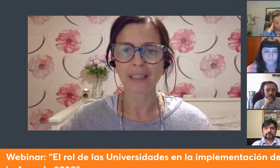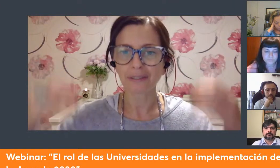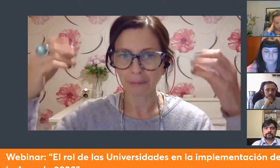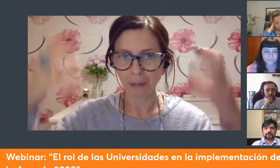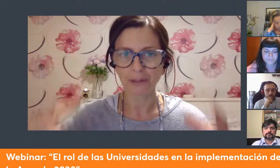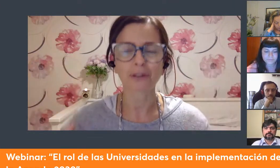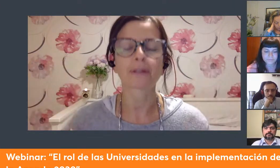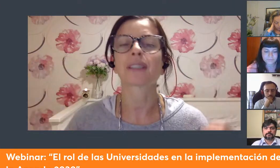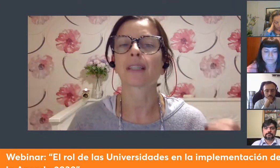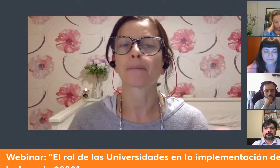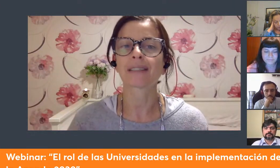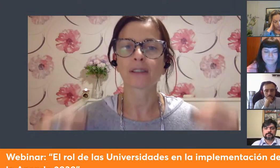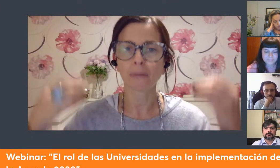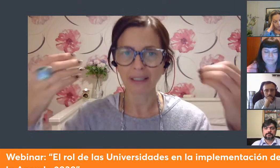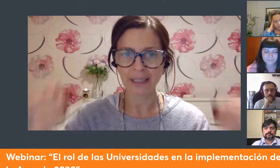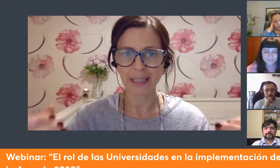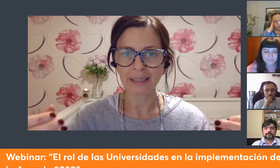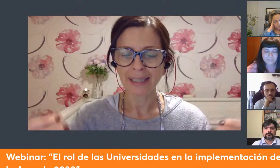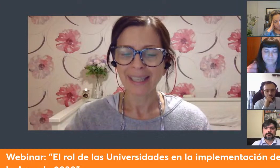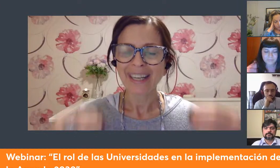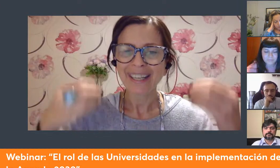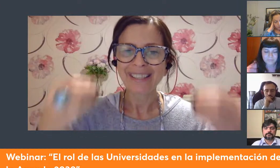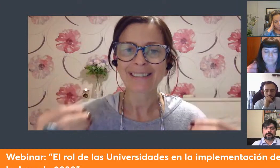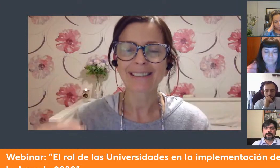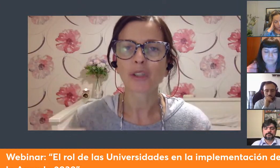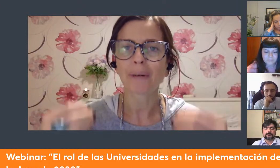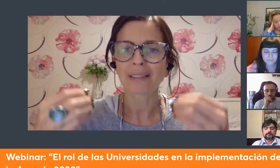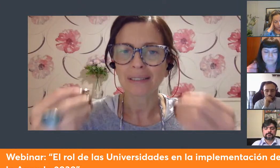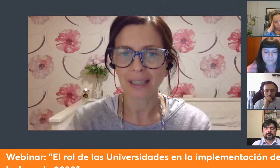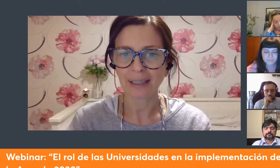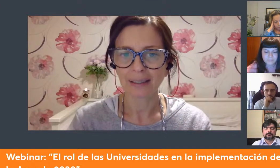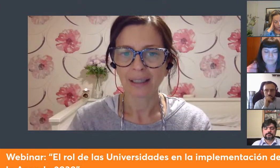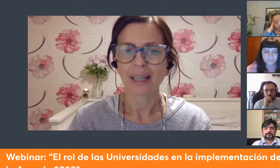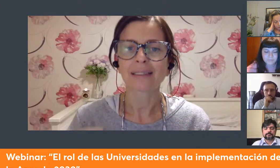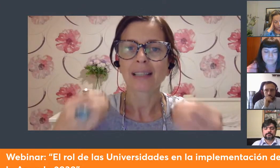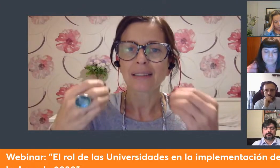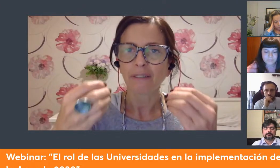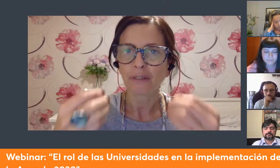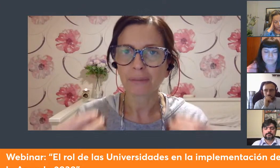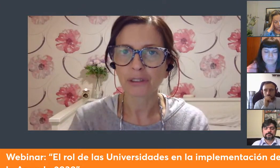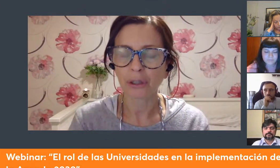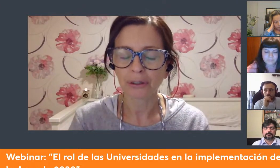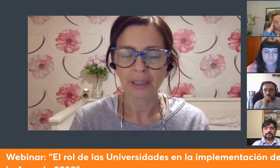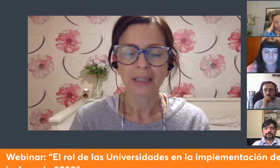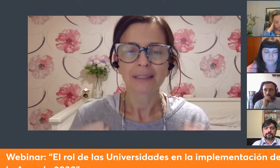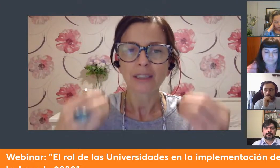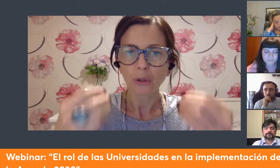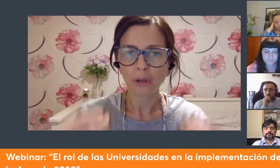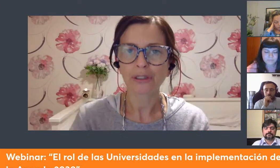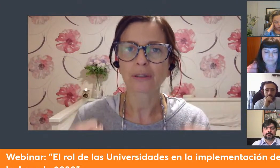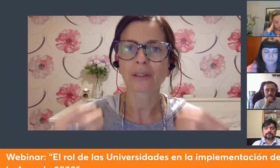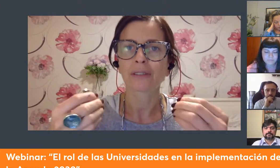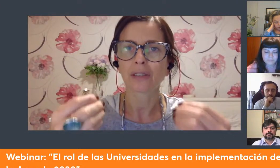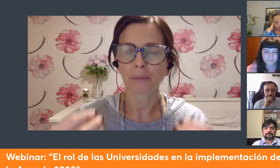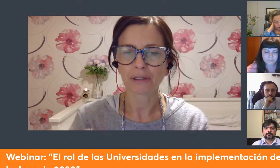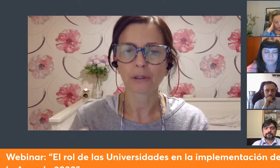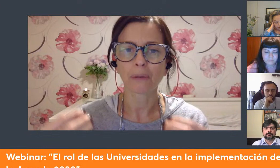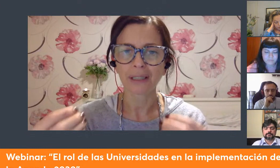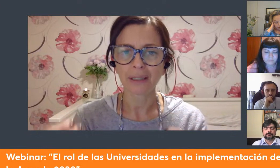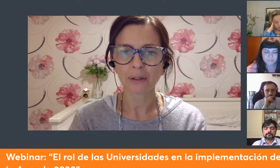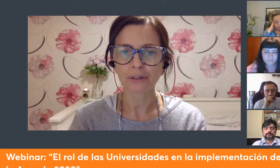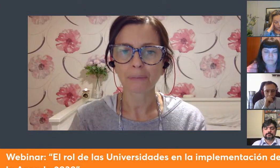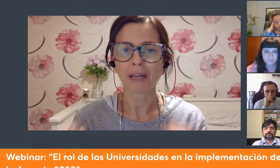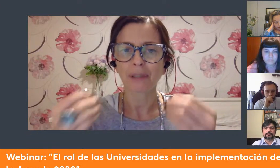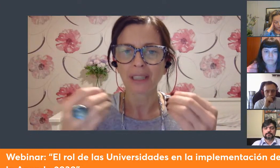Naciones Unidas firmado por 193 países nos plantean que es necesario avanzar hacia la transformación de todos los actores y los